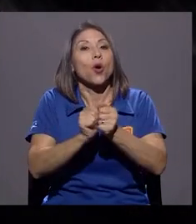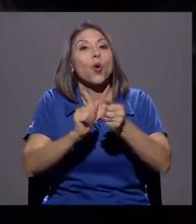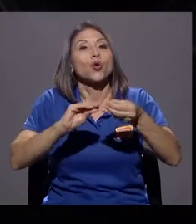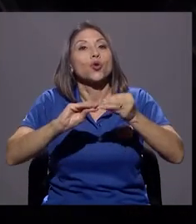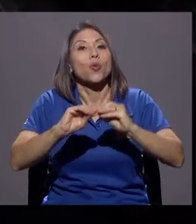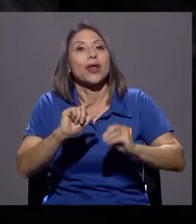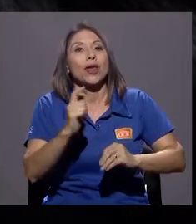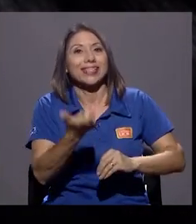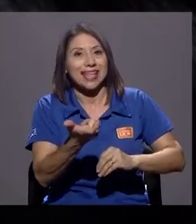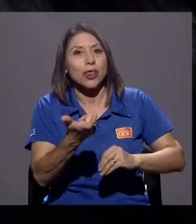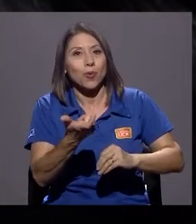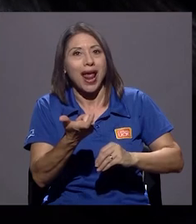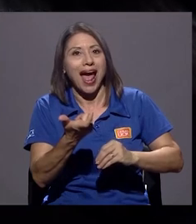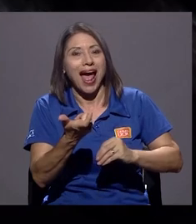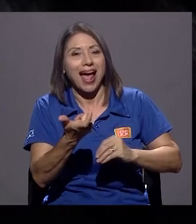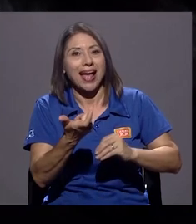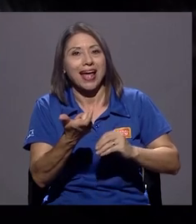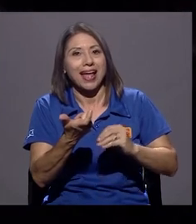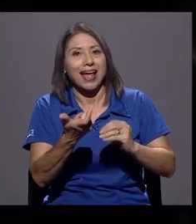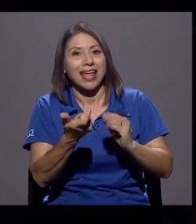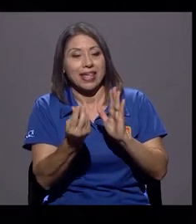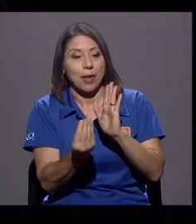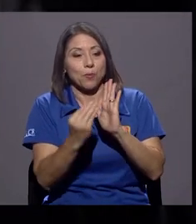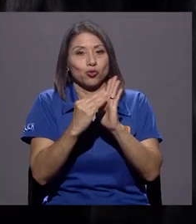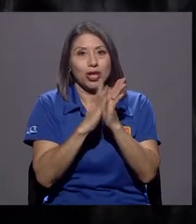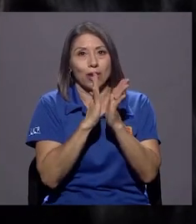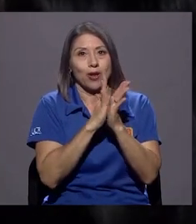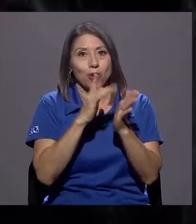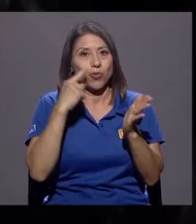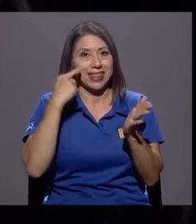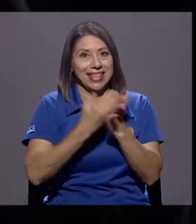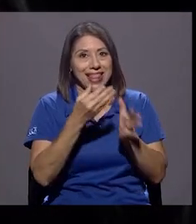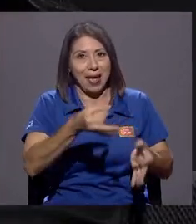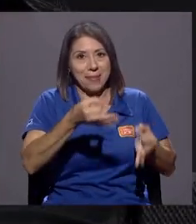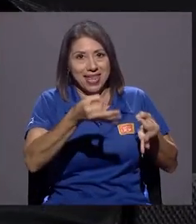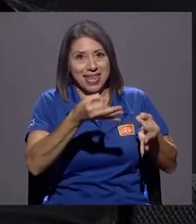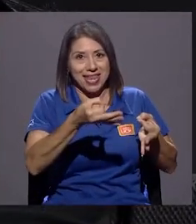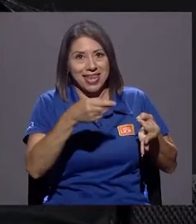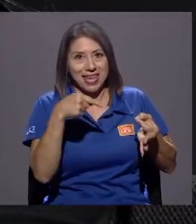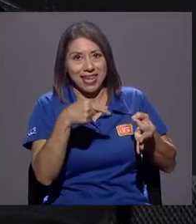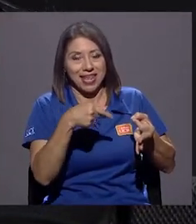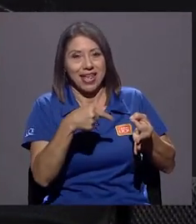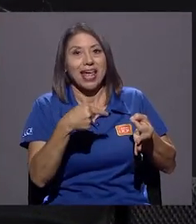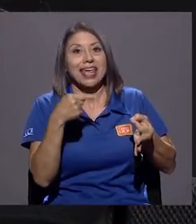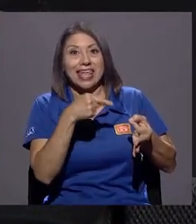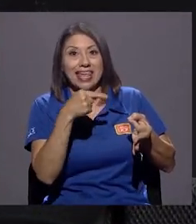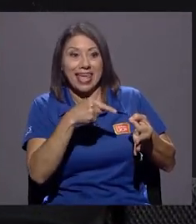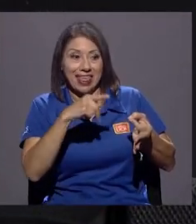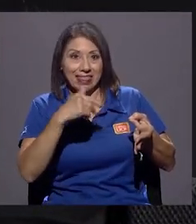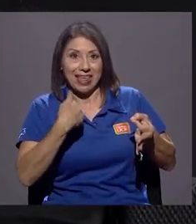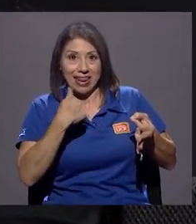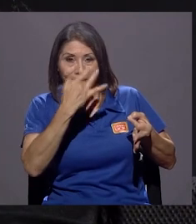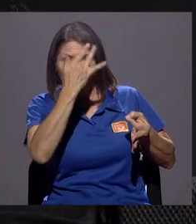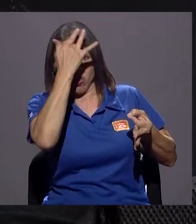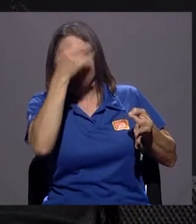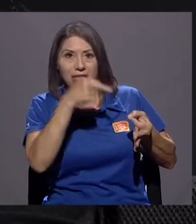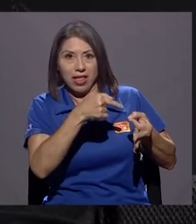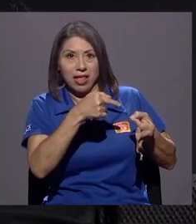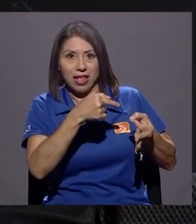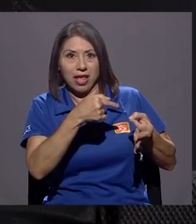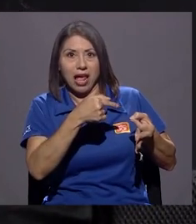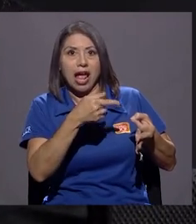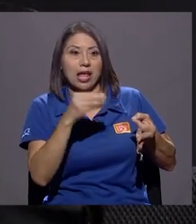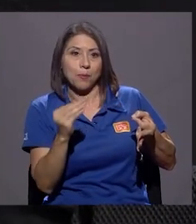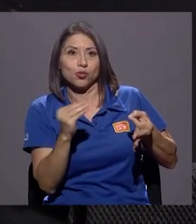incluyeron al dictamen en el que pusieron, que yo tenía lo que no tengo, esta persona tenía dos años de